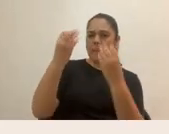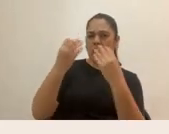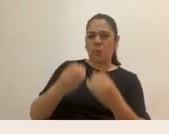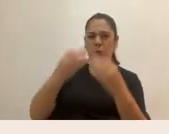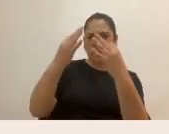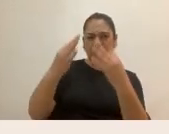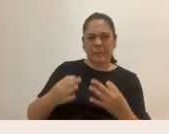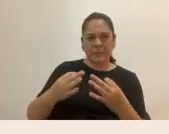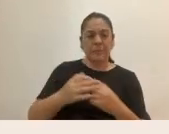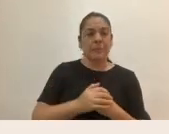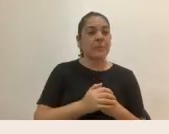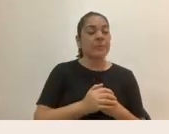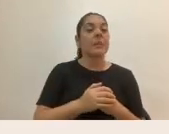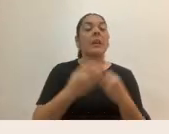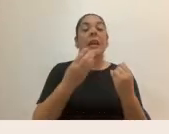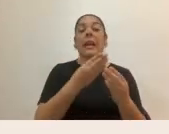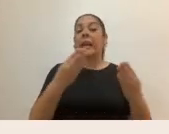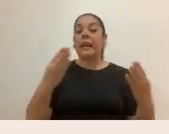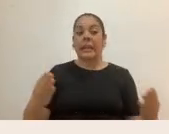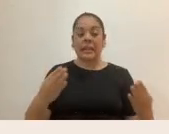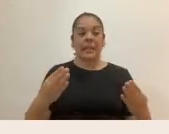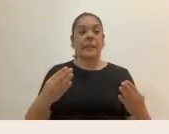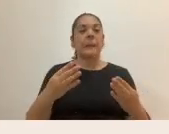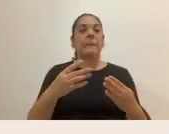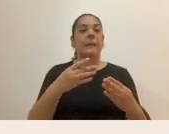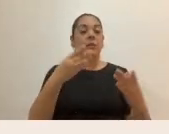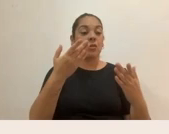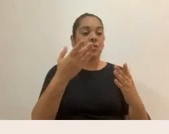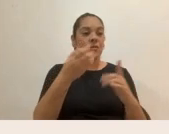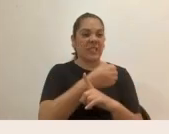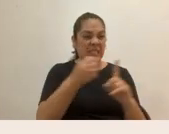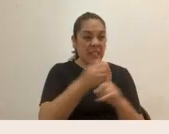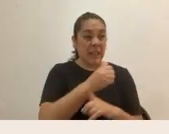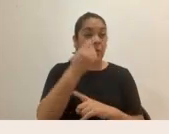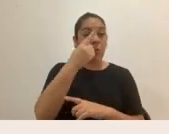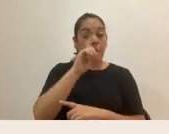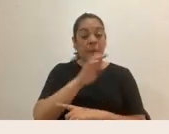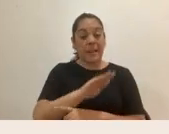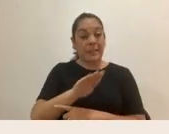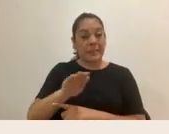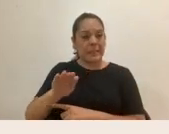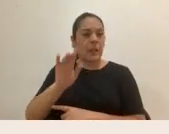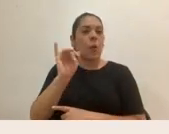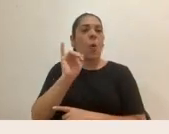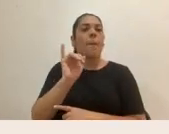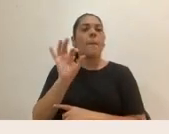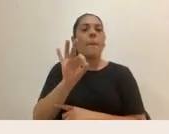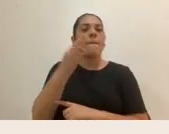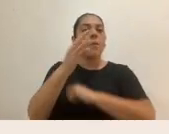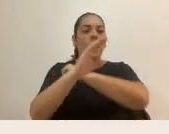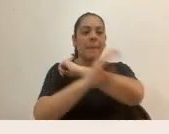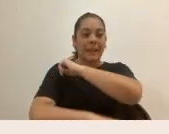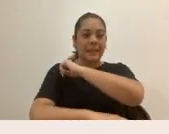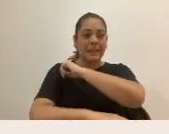abuso o violencia contra las personas menores de edad como forma de castigo hasta seguir